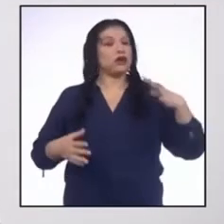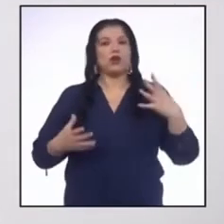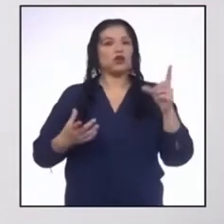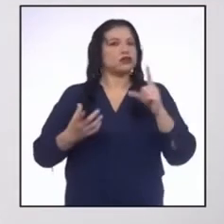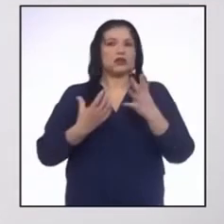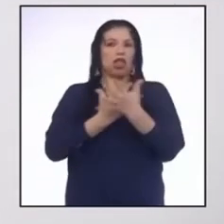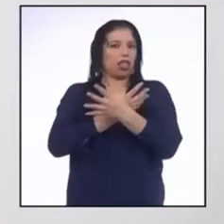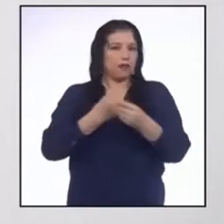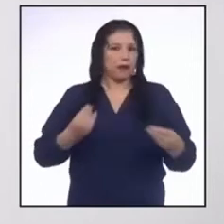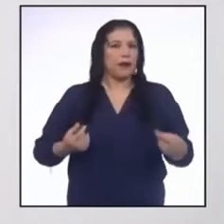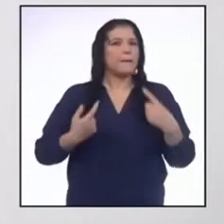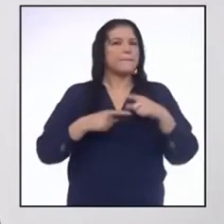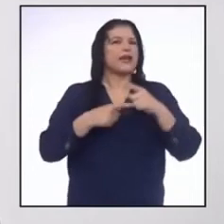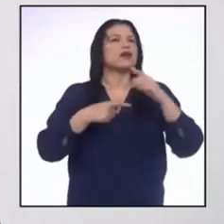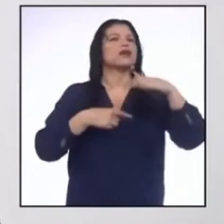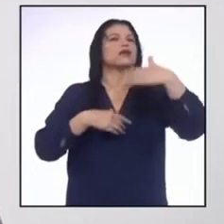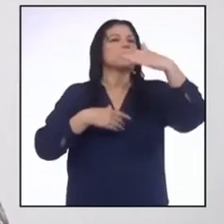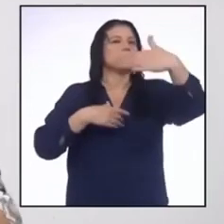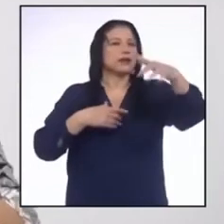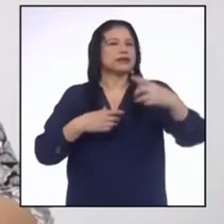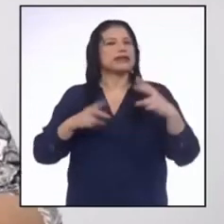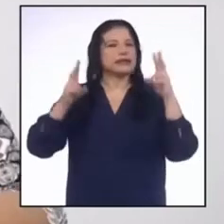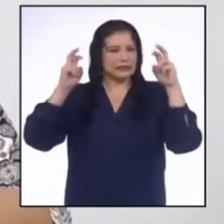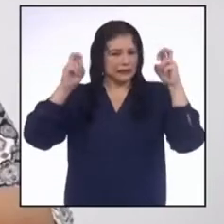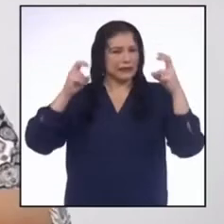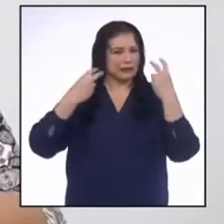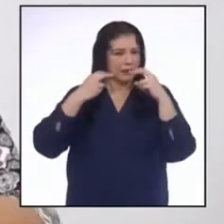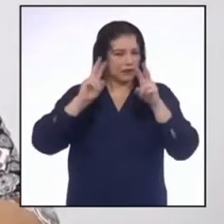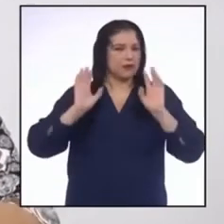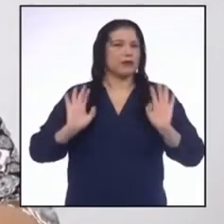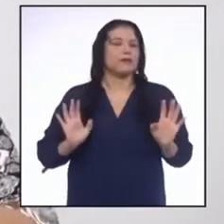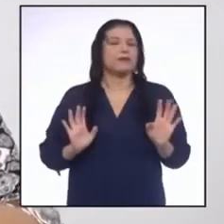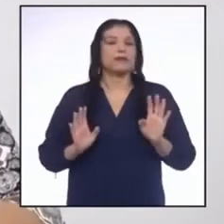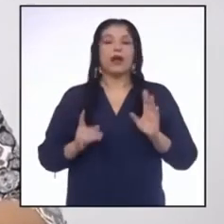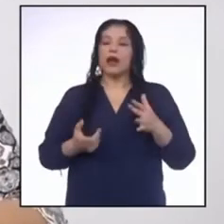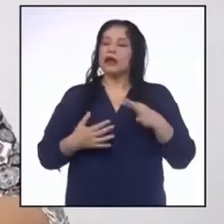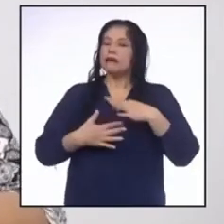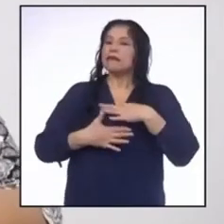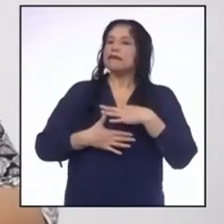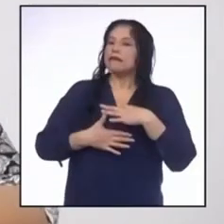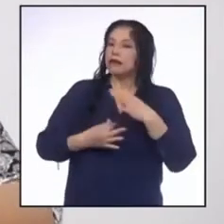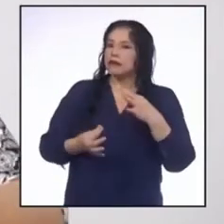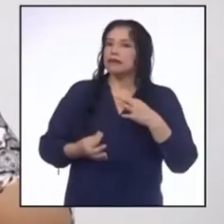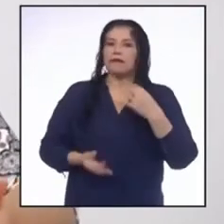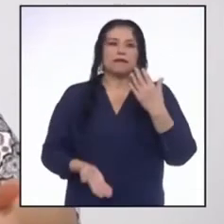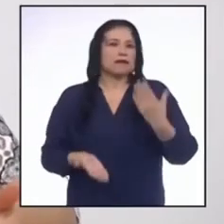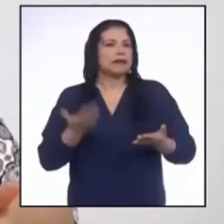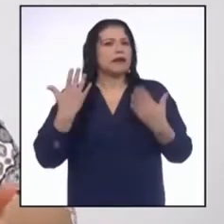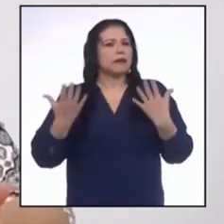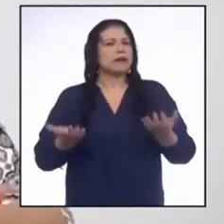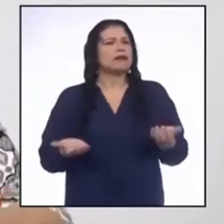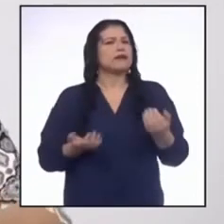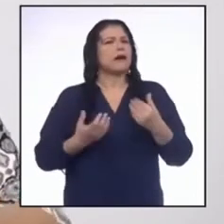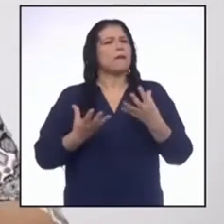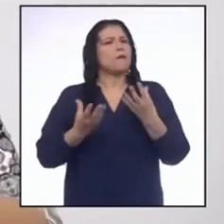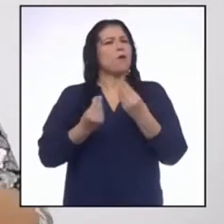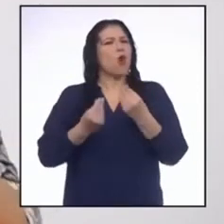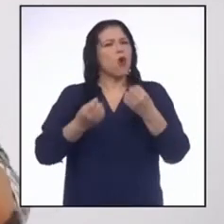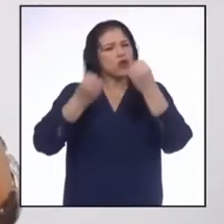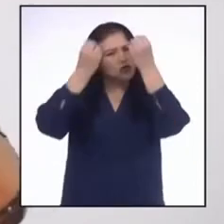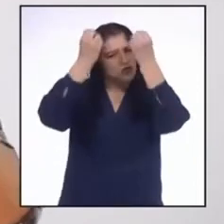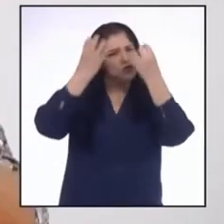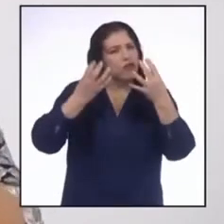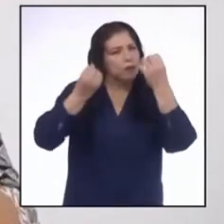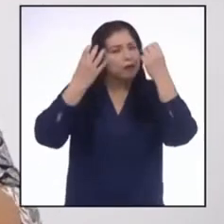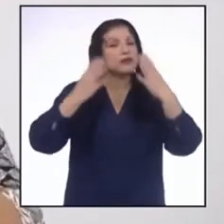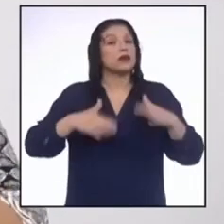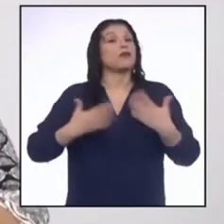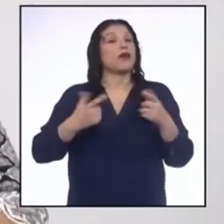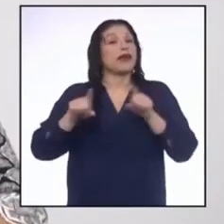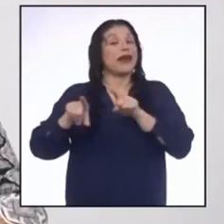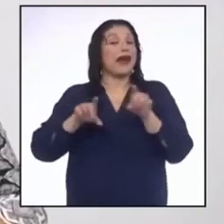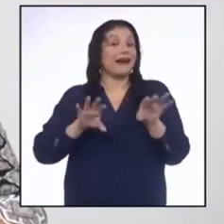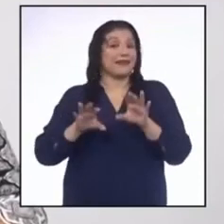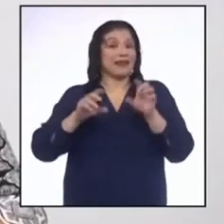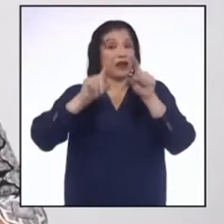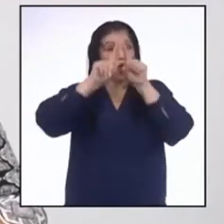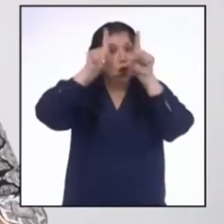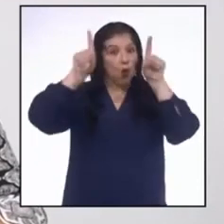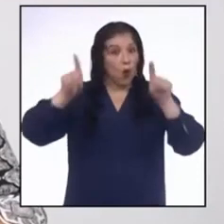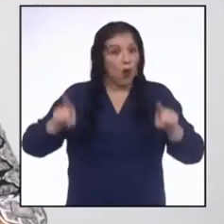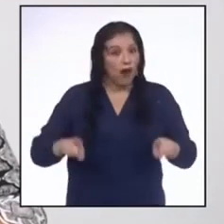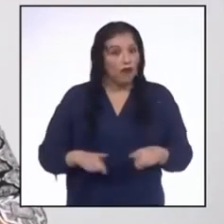tema lo veremos cuando hagamos las lecturas. Sería interesante tener mucha información y hacer un afiche